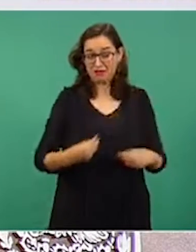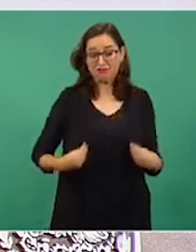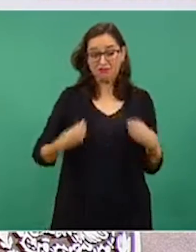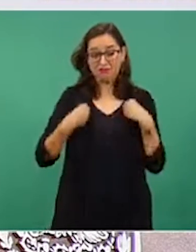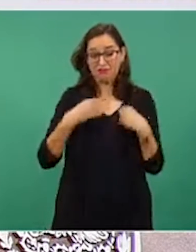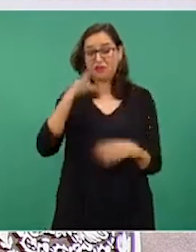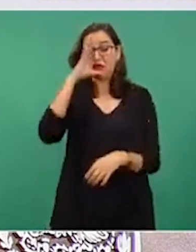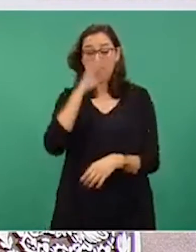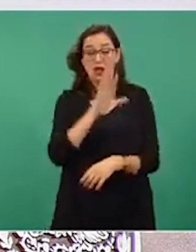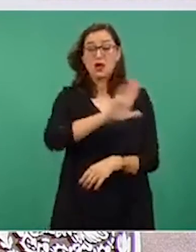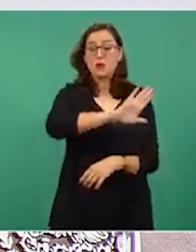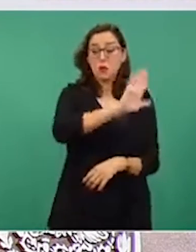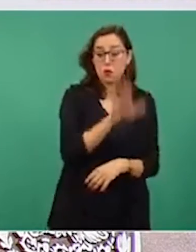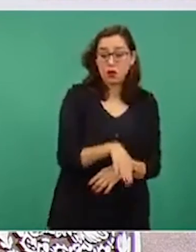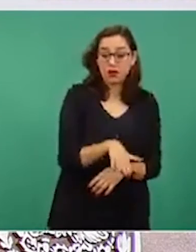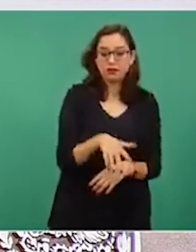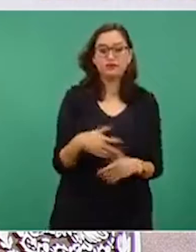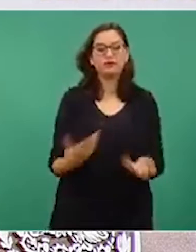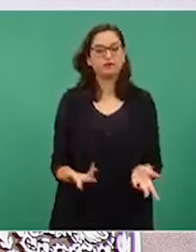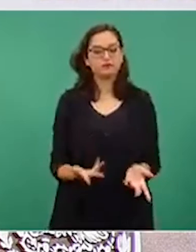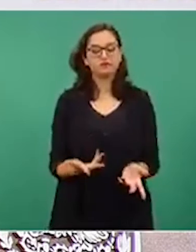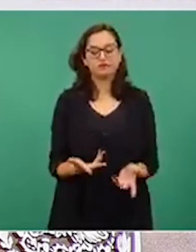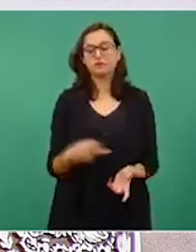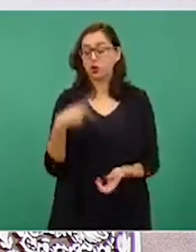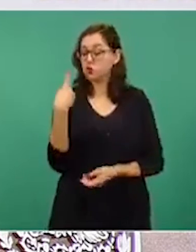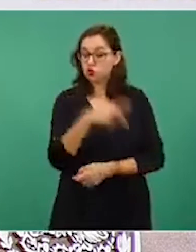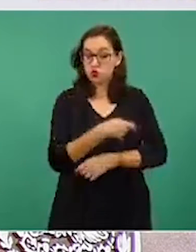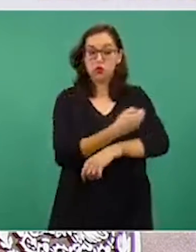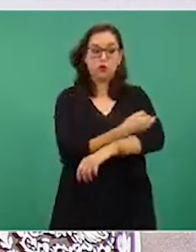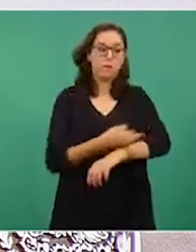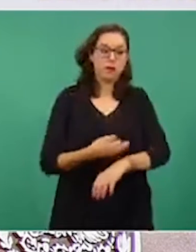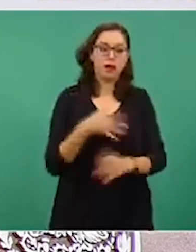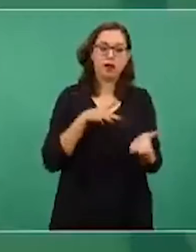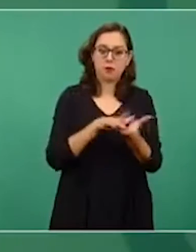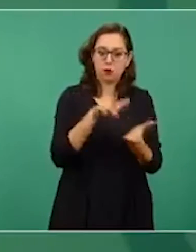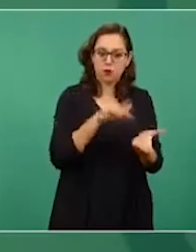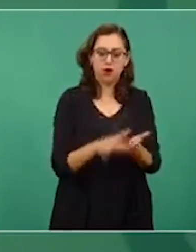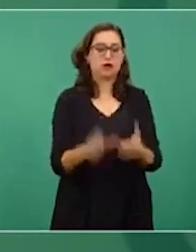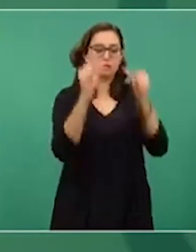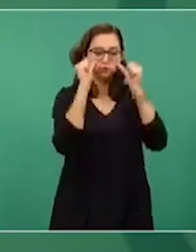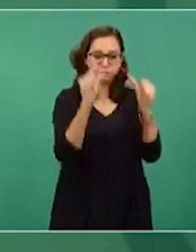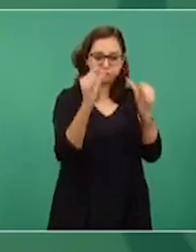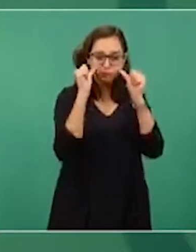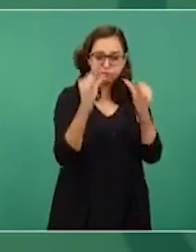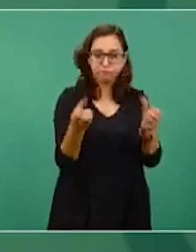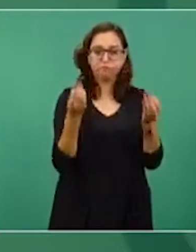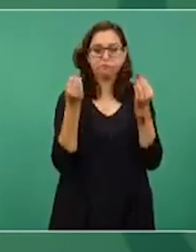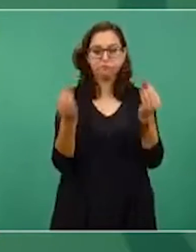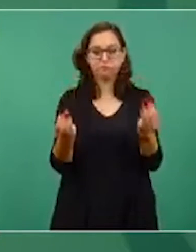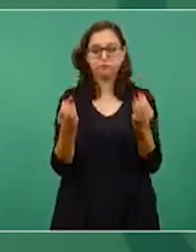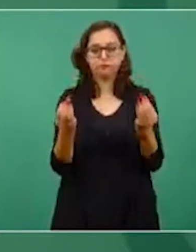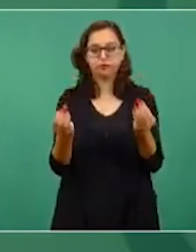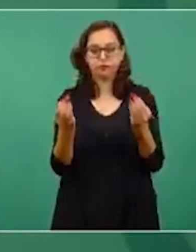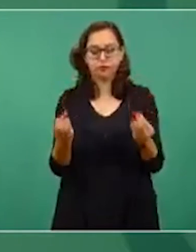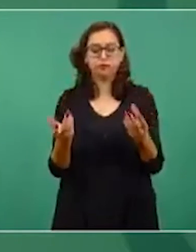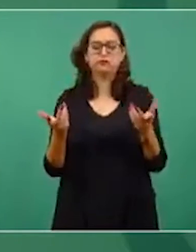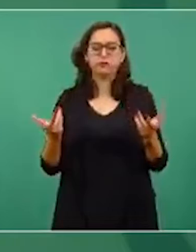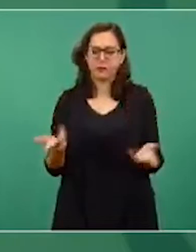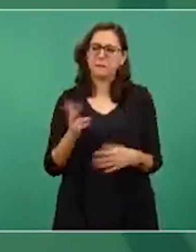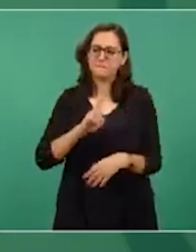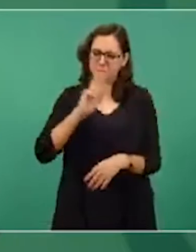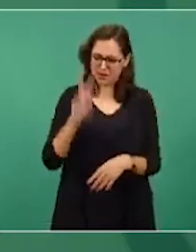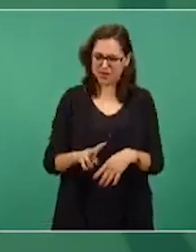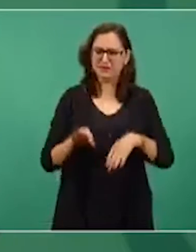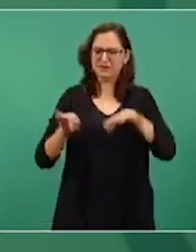se apoyó mucho a sus familiares, se estuvo ahí pendiente. Se han hecho cosas